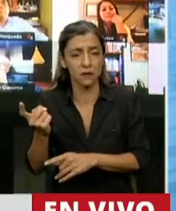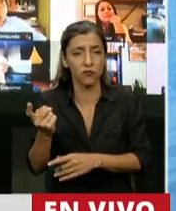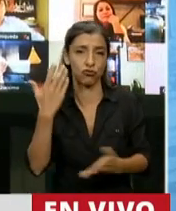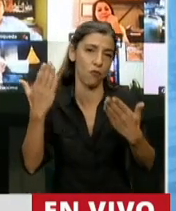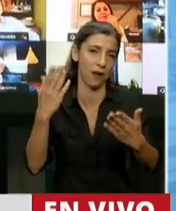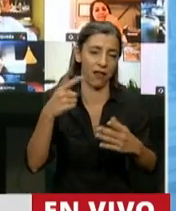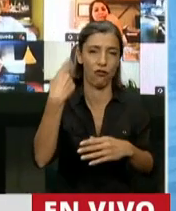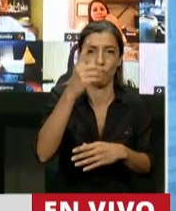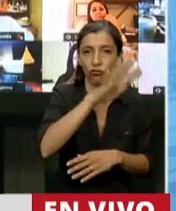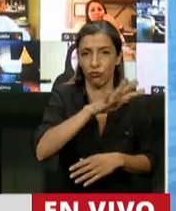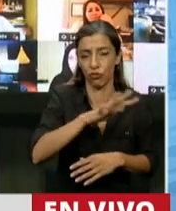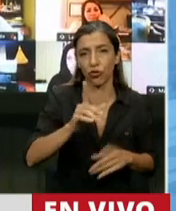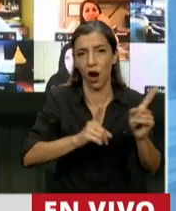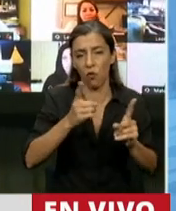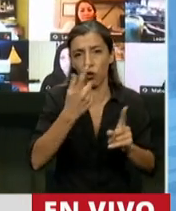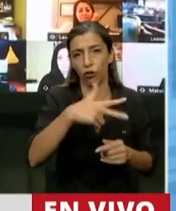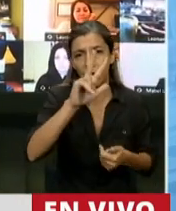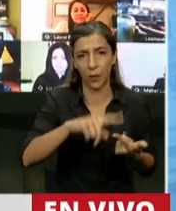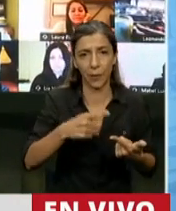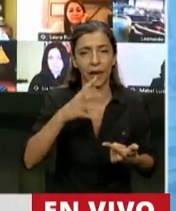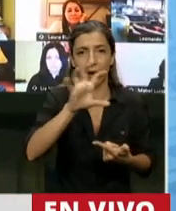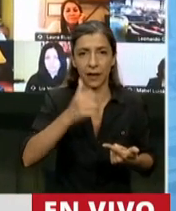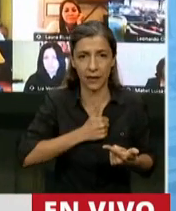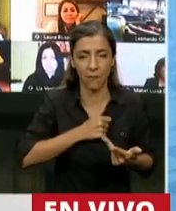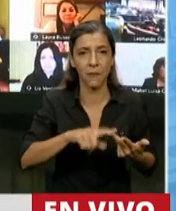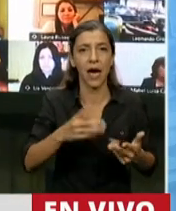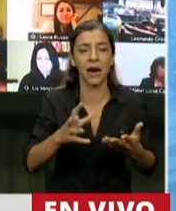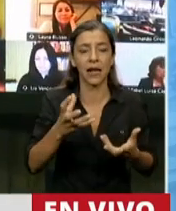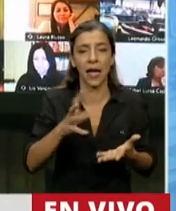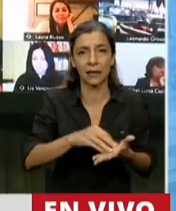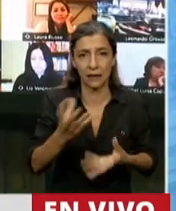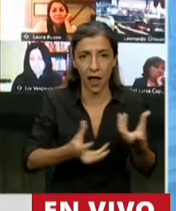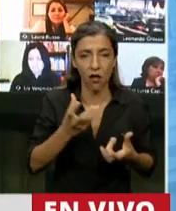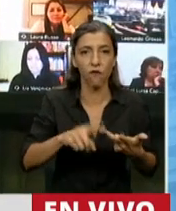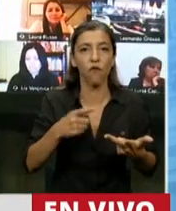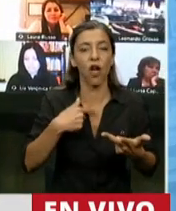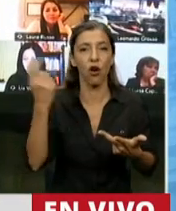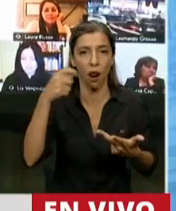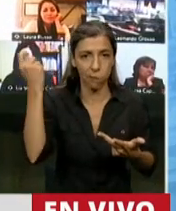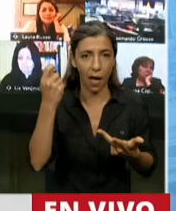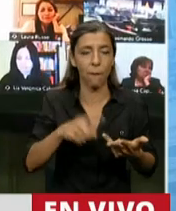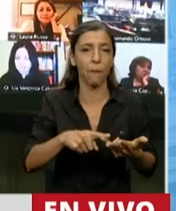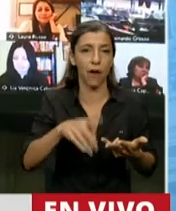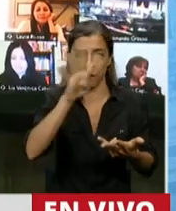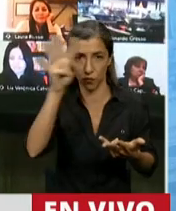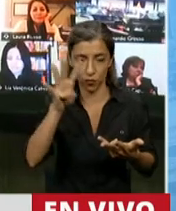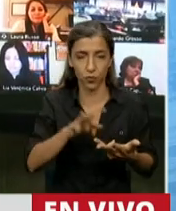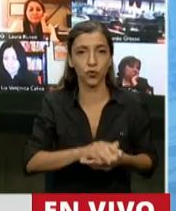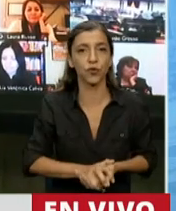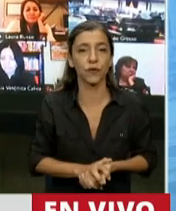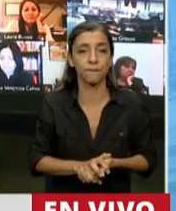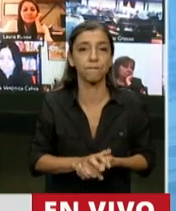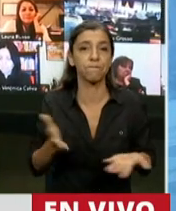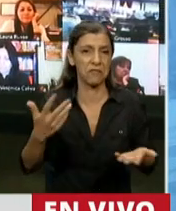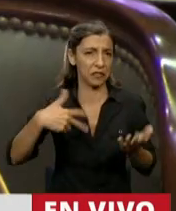que casi triplican, como Catamarca, Tierra del Fuego, La Pampa o Formosa. Entonces,